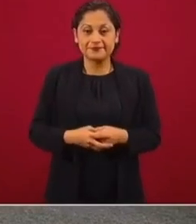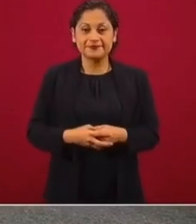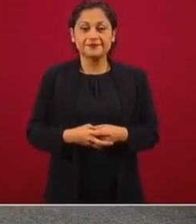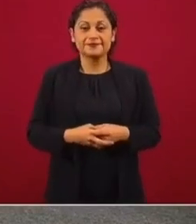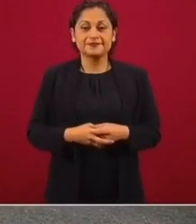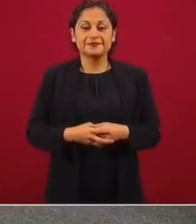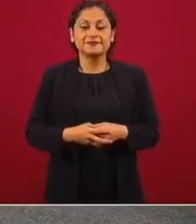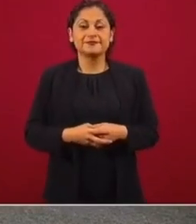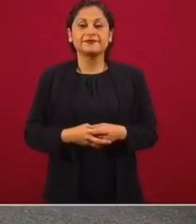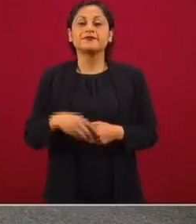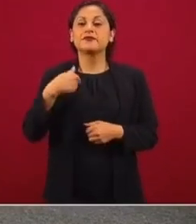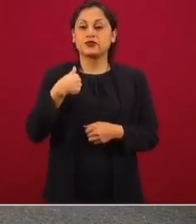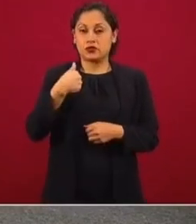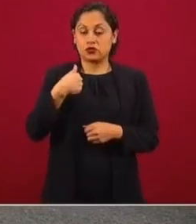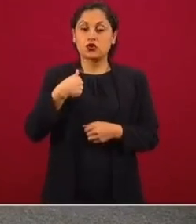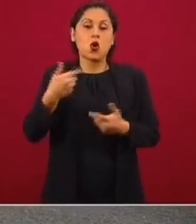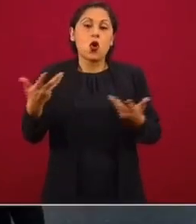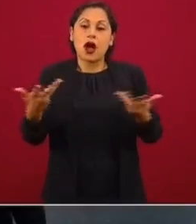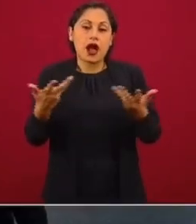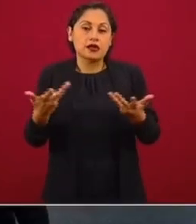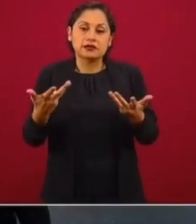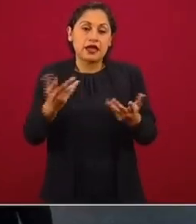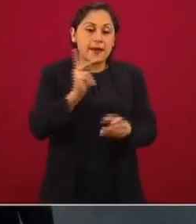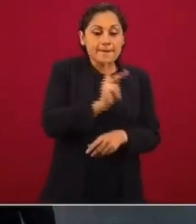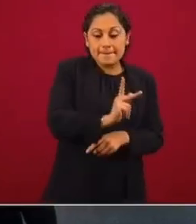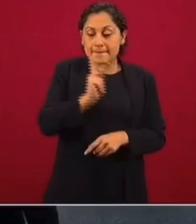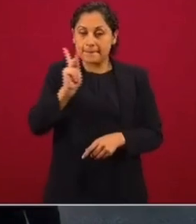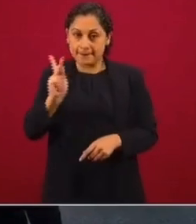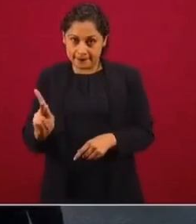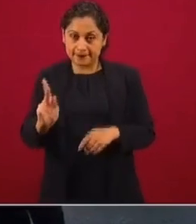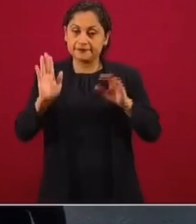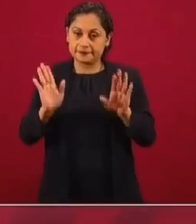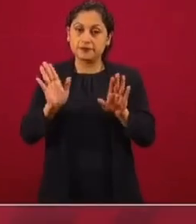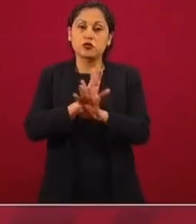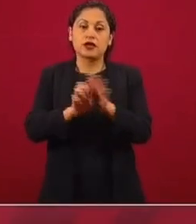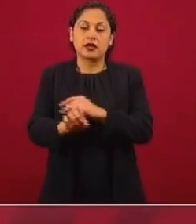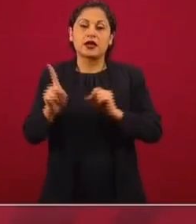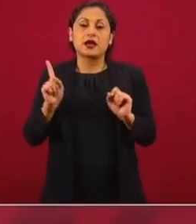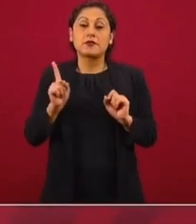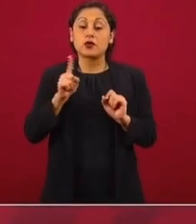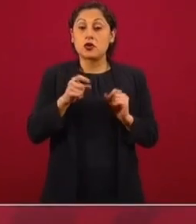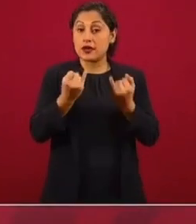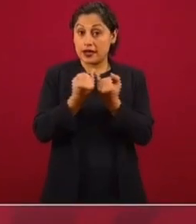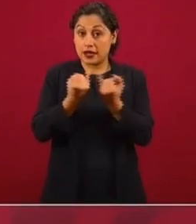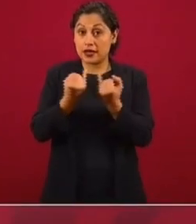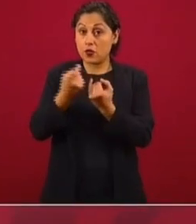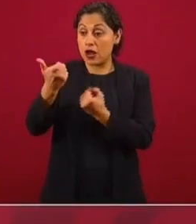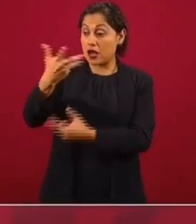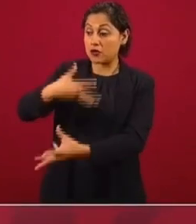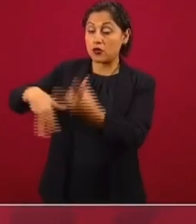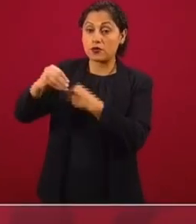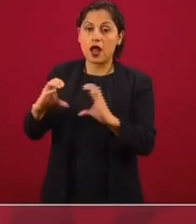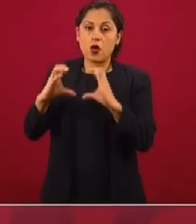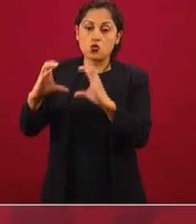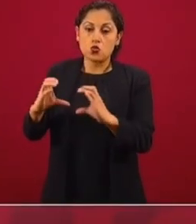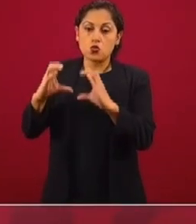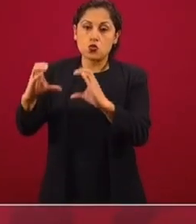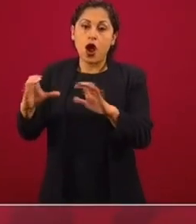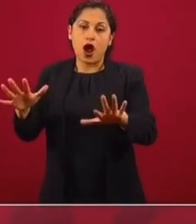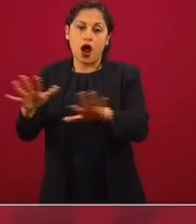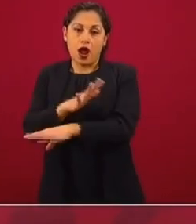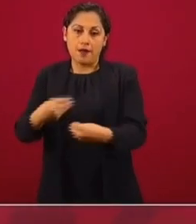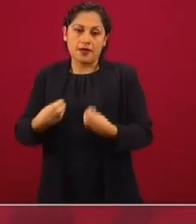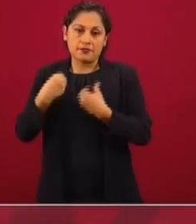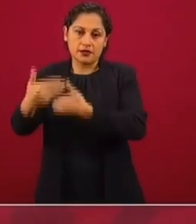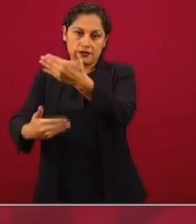Lo que lo utilicé fue como una analogía para decir que en reactivación económica vamos a tener que tener medidas de cuidado y la economía va a tener que estar trabajando en circunstancias distintas.